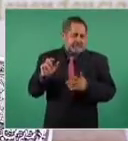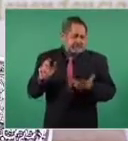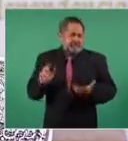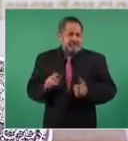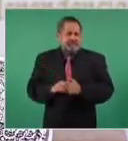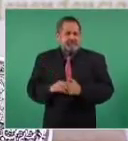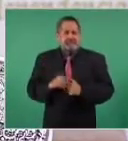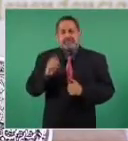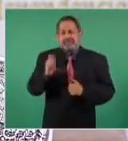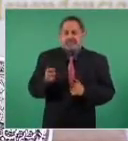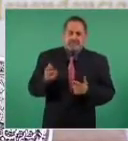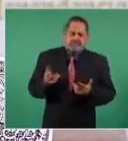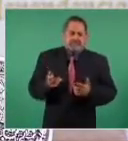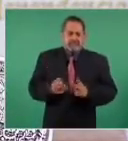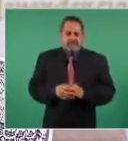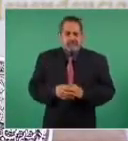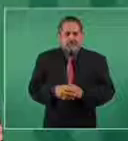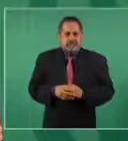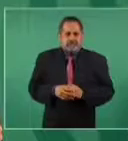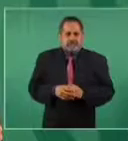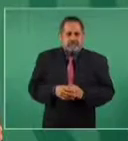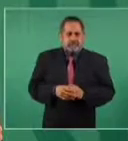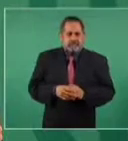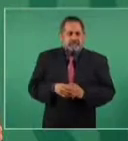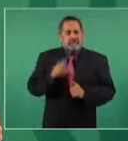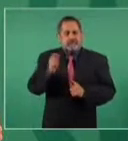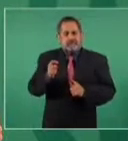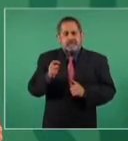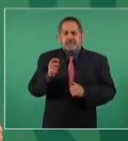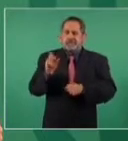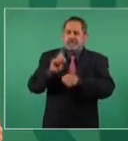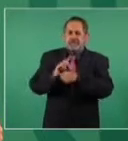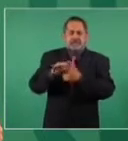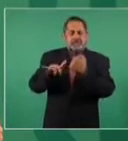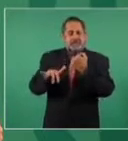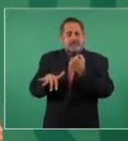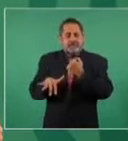Nada más que como el 15